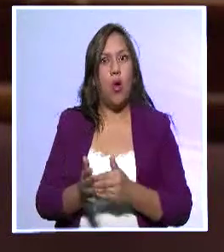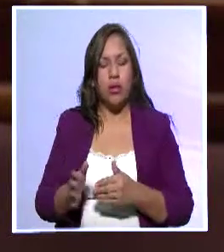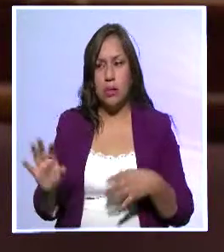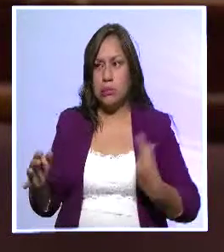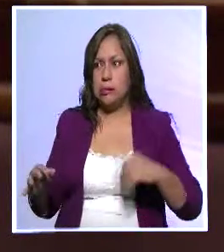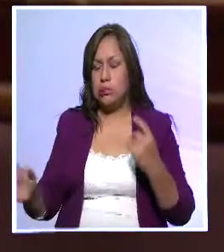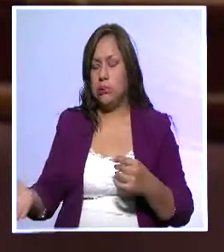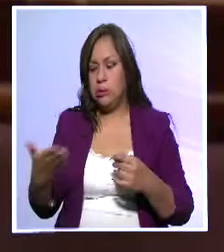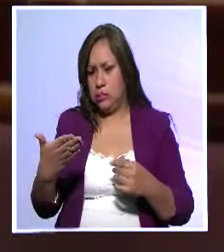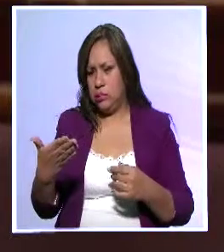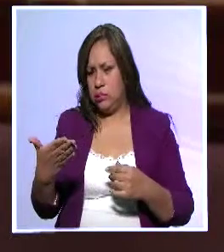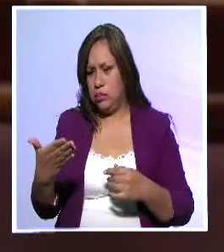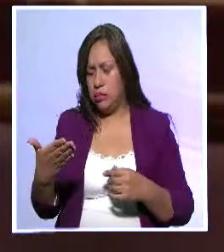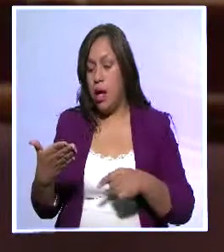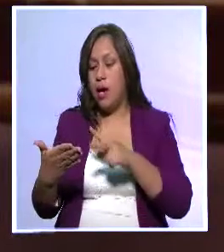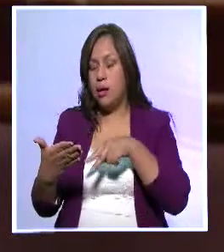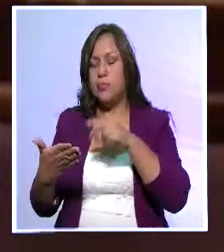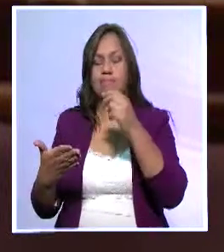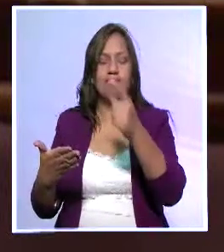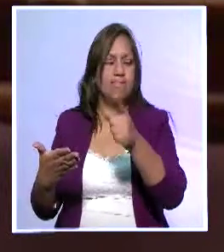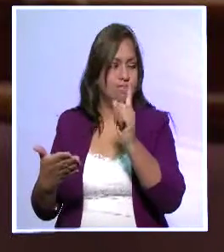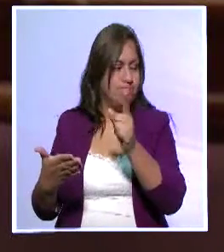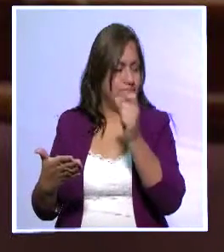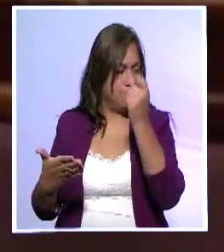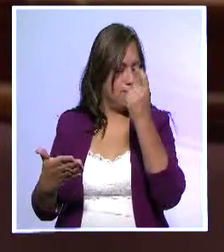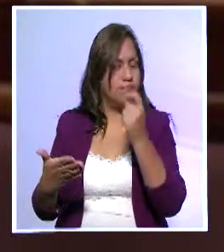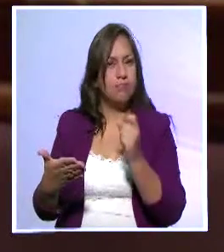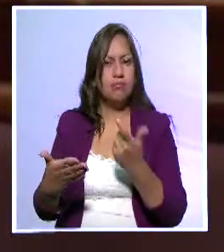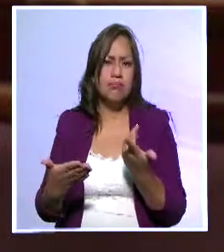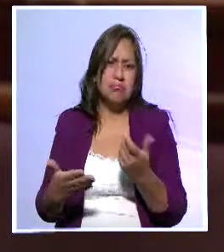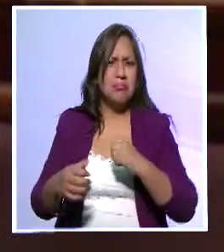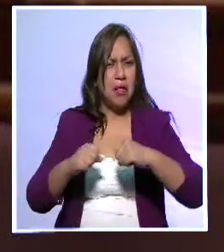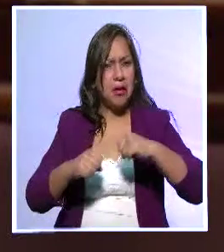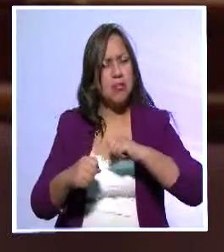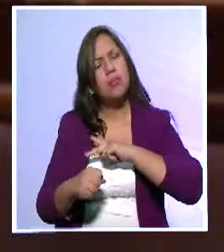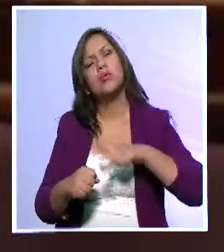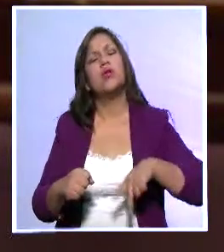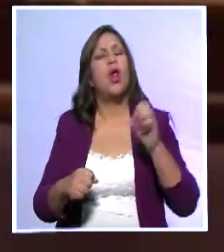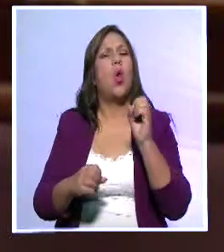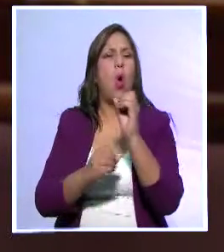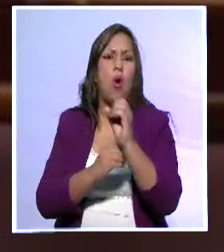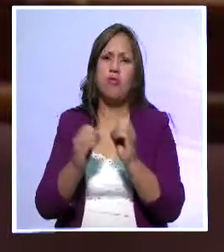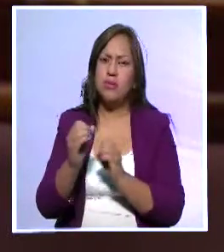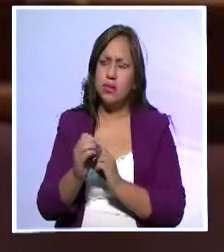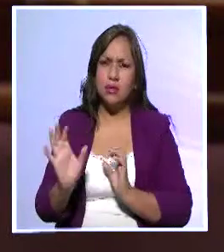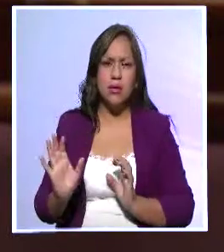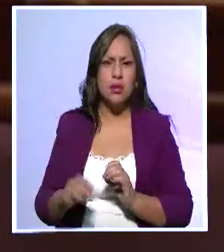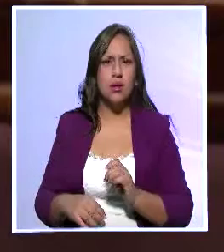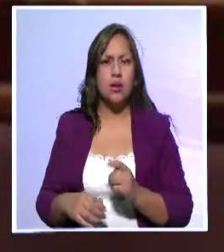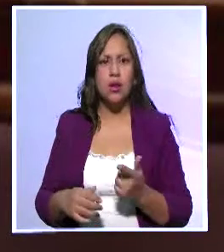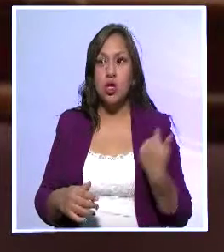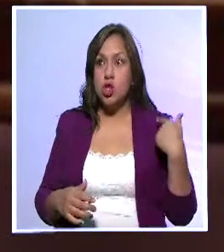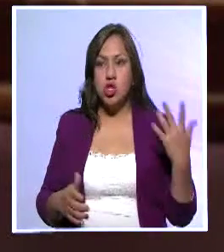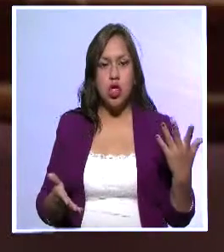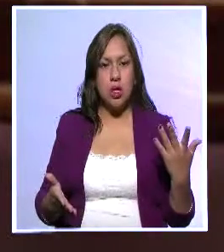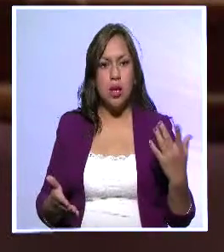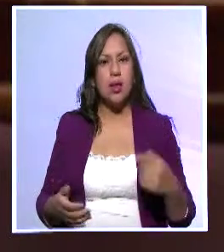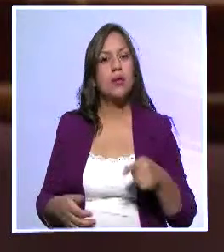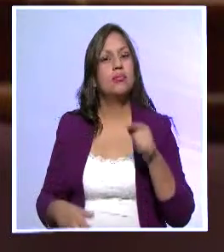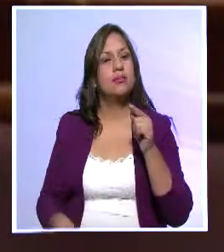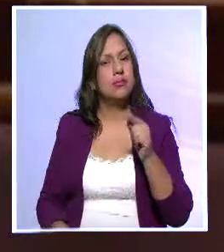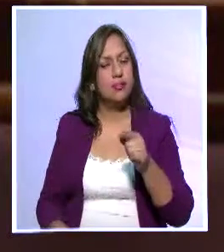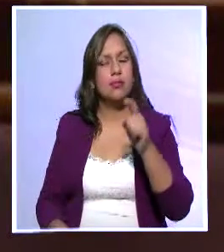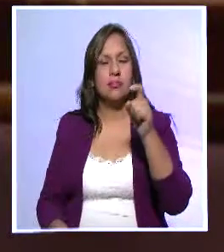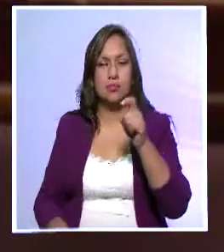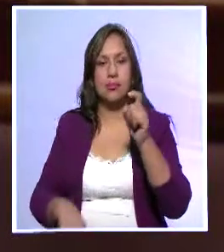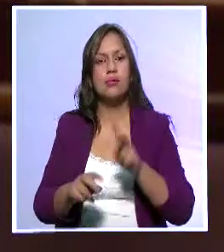volver a recurrir a esa información, para cualquier actividad de su gestión personal o en una oficina. Y se da cuenta que no tiene el documento. Ahí es cuando empezamos